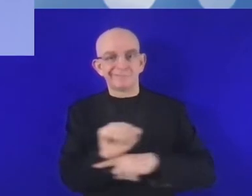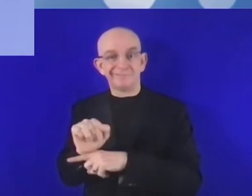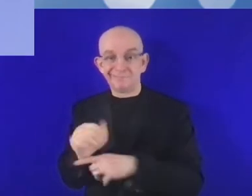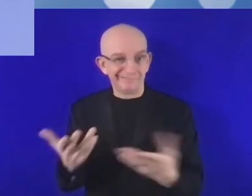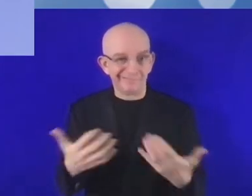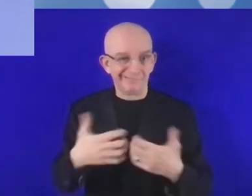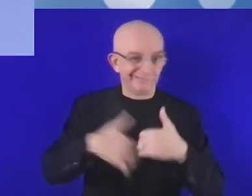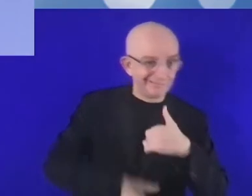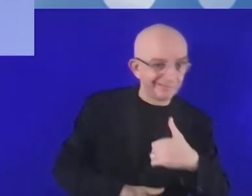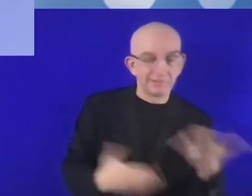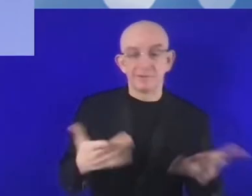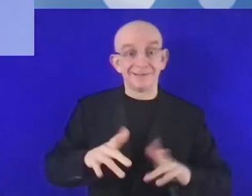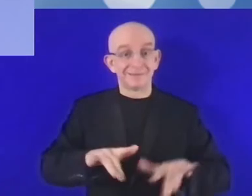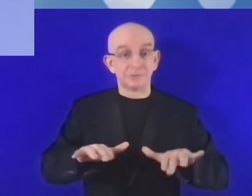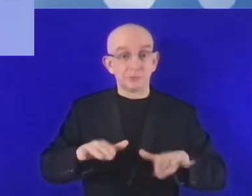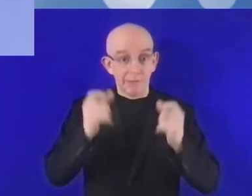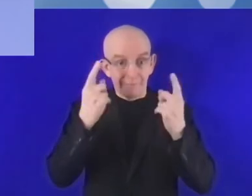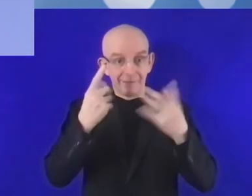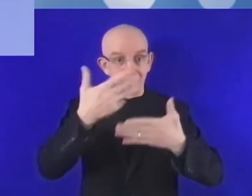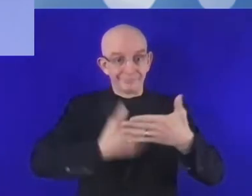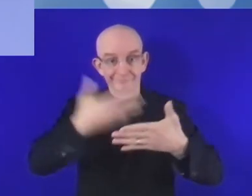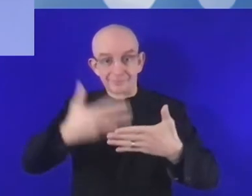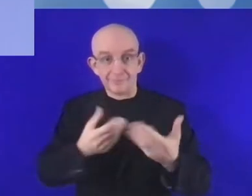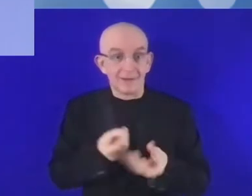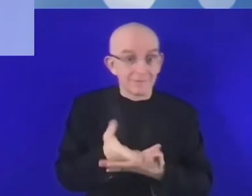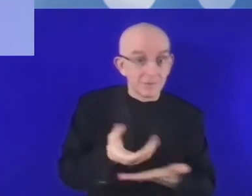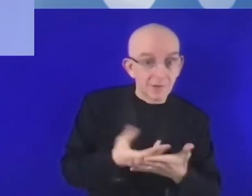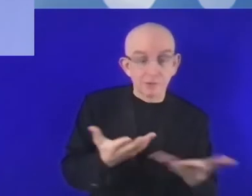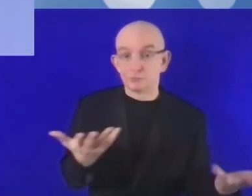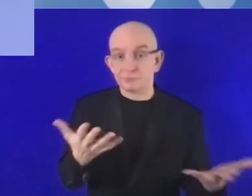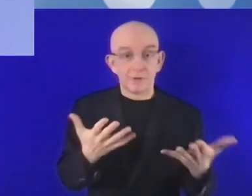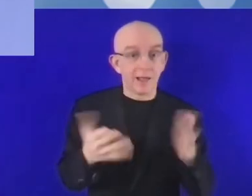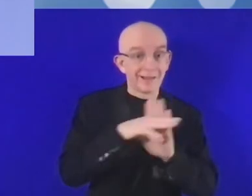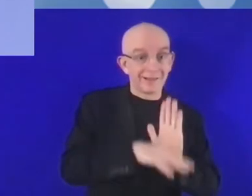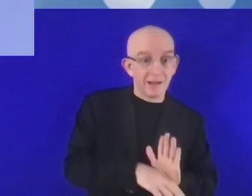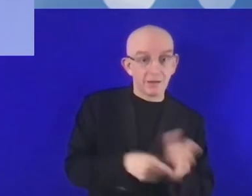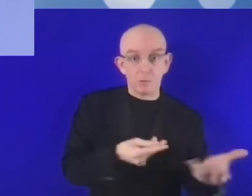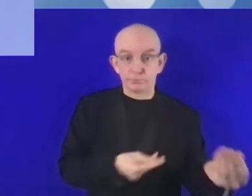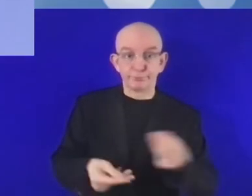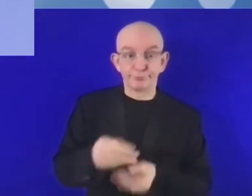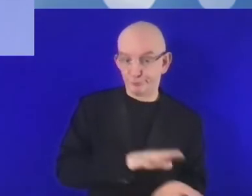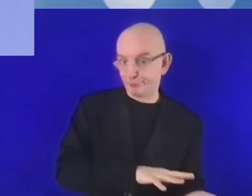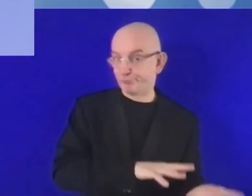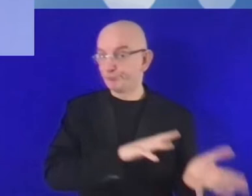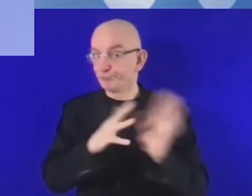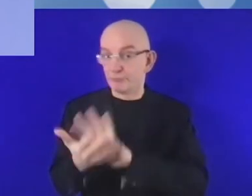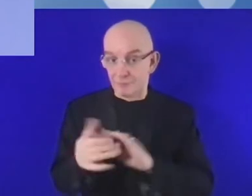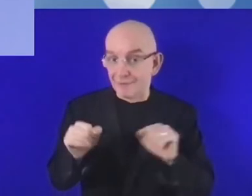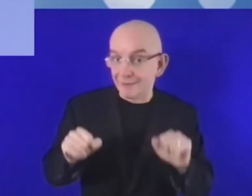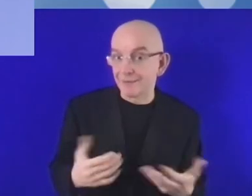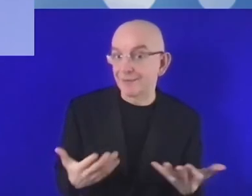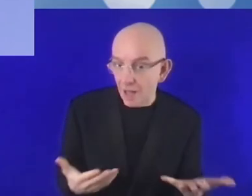competencias digitales que necesitamos adquirir en nuestras sociedades. Otro problema